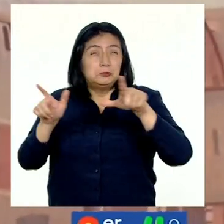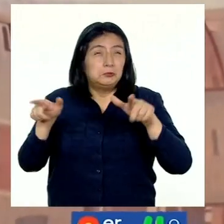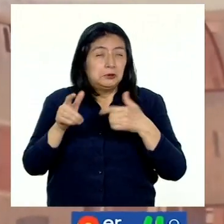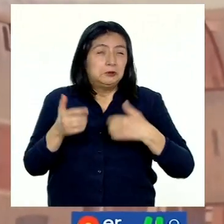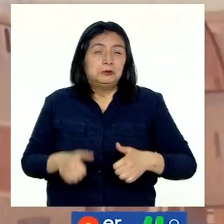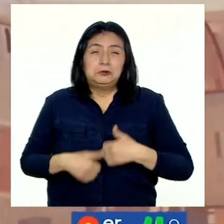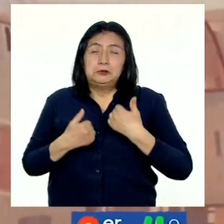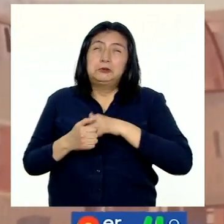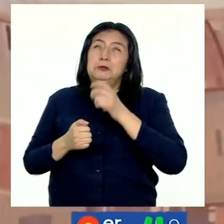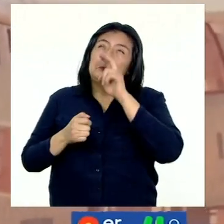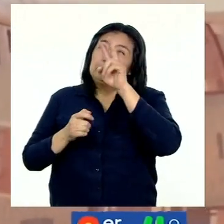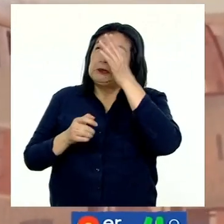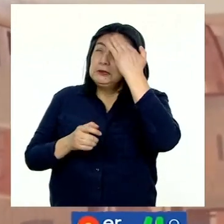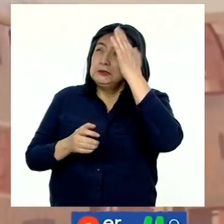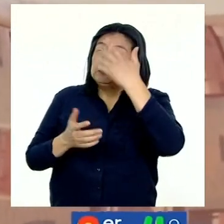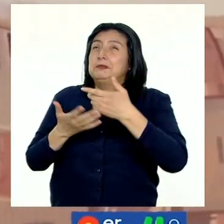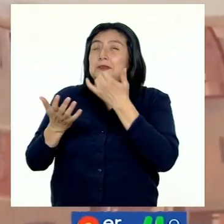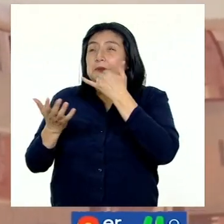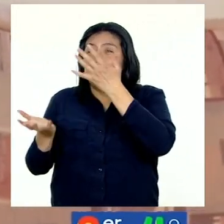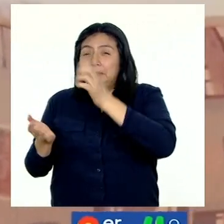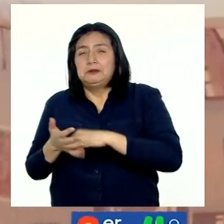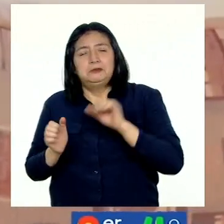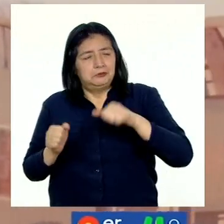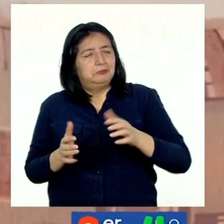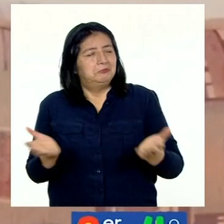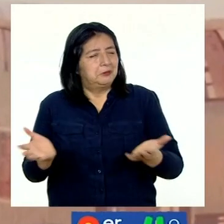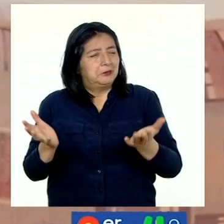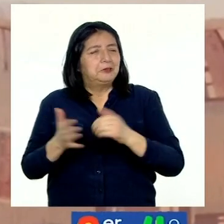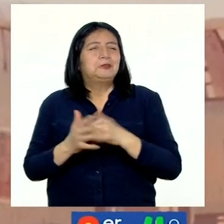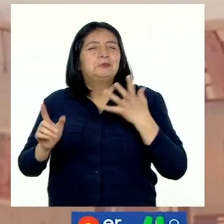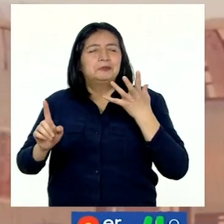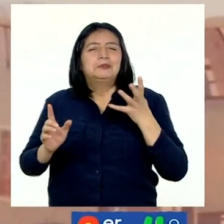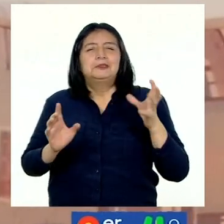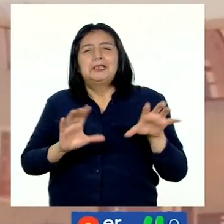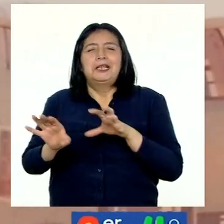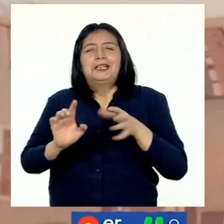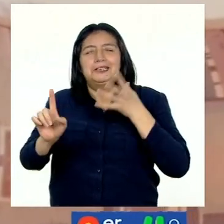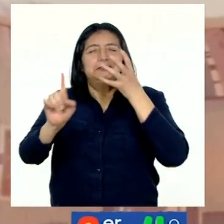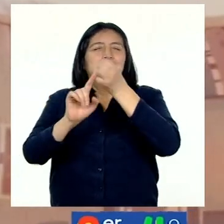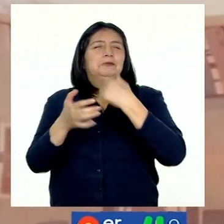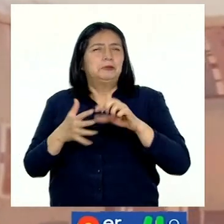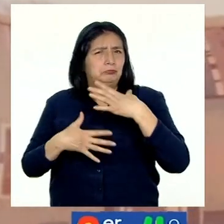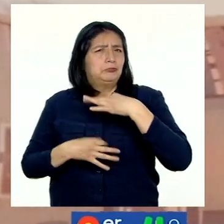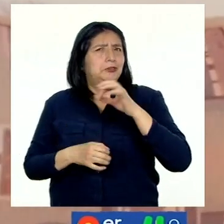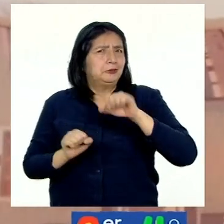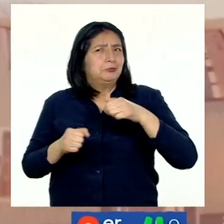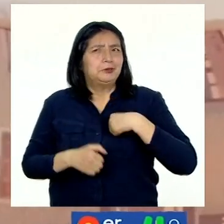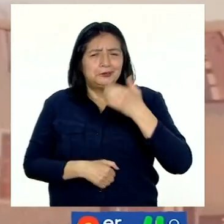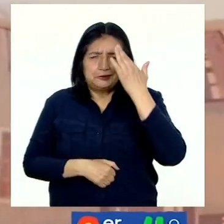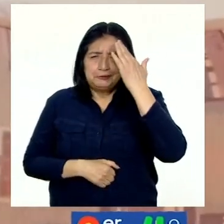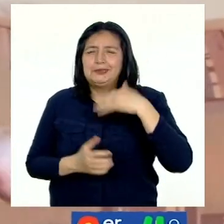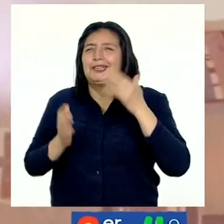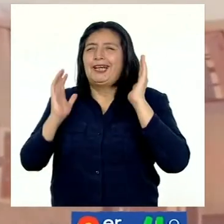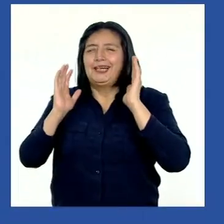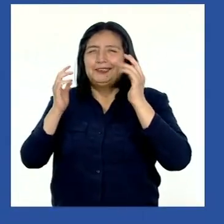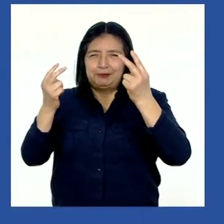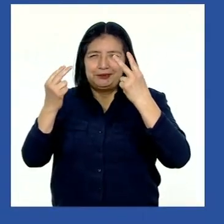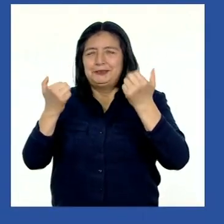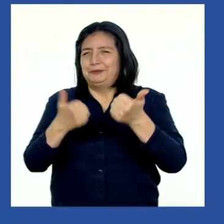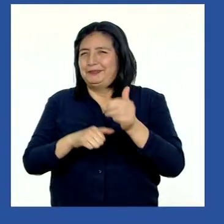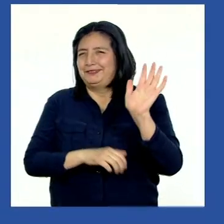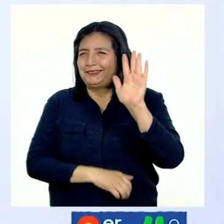animo a que hagan este reto. Van a descubrir cosas muy interesantes. Gracias por escucharme. ¡Chao!